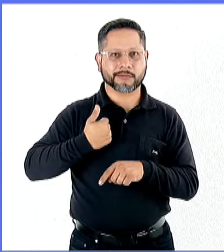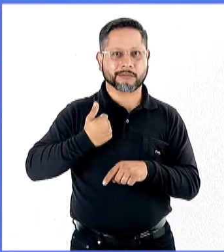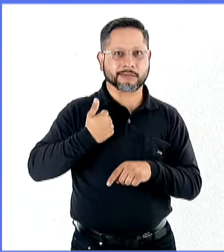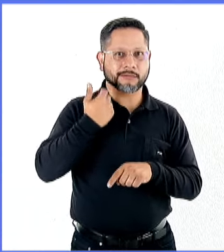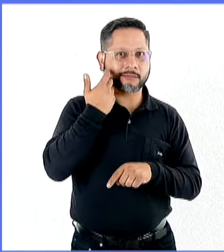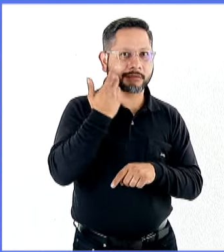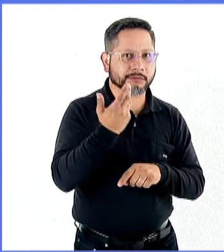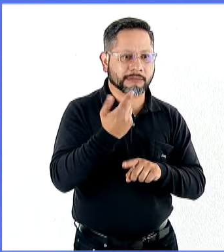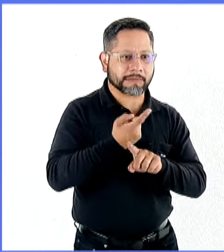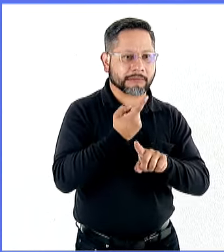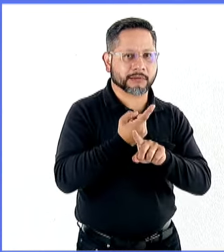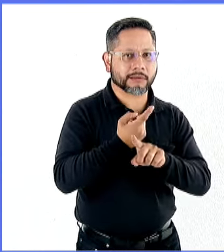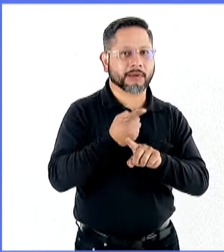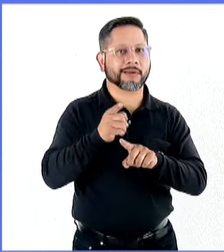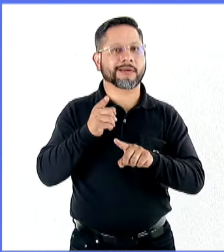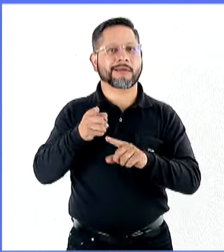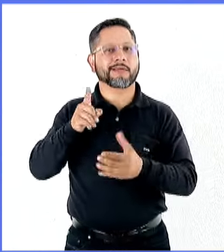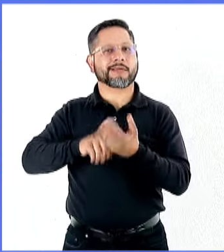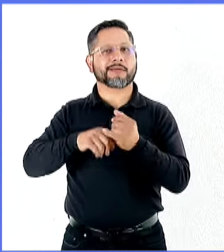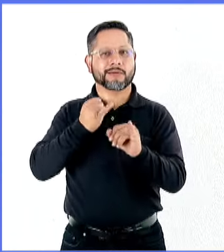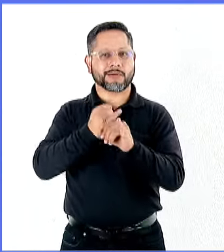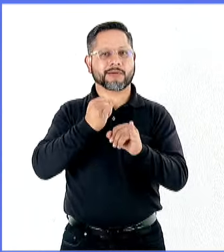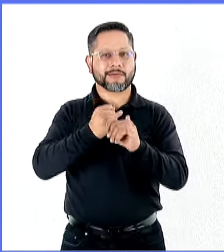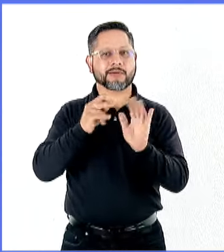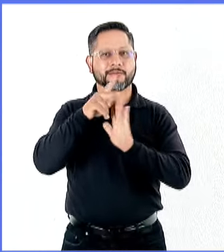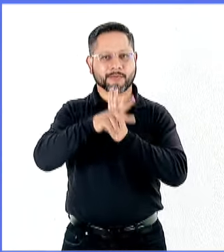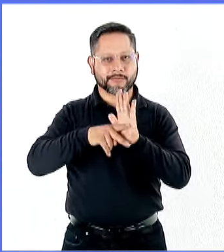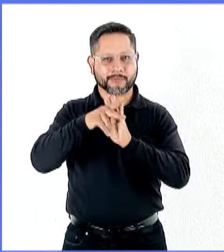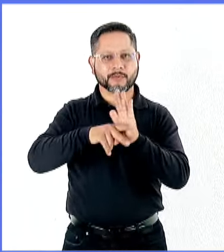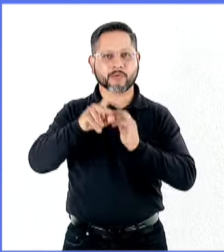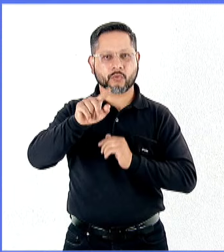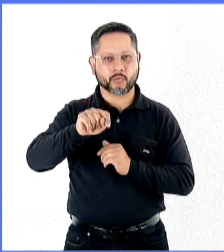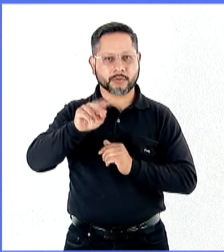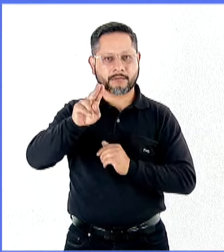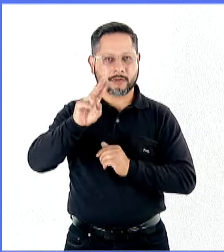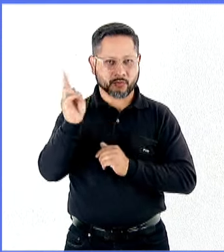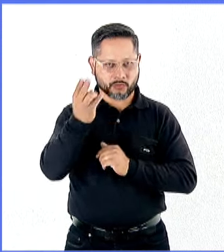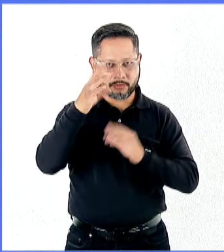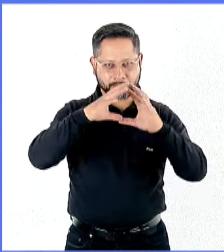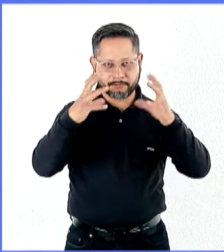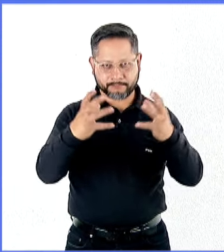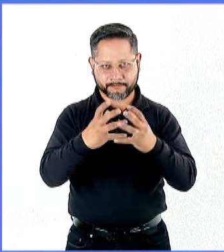sus características en el entorno digital nos cuenta la siguiente entrega de UNAM Global TV.